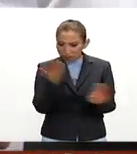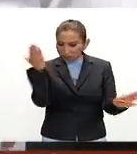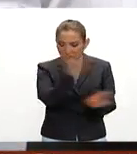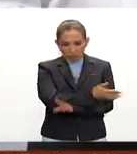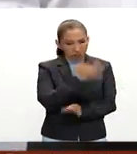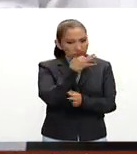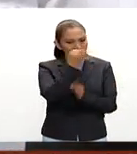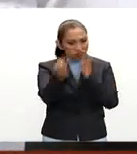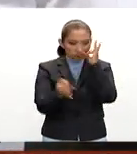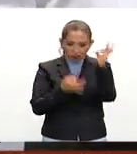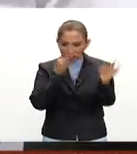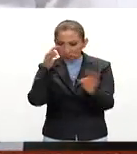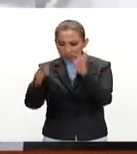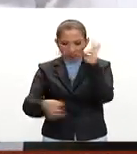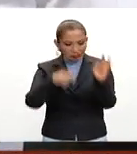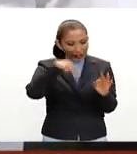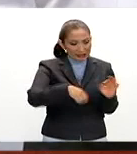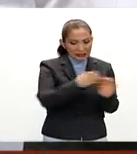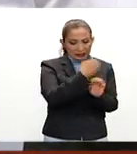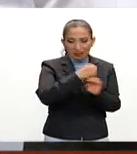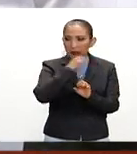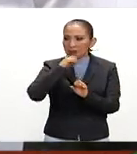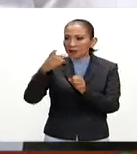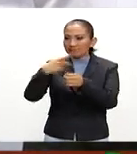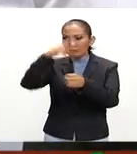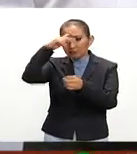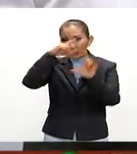públicamente, no solamente en lo local, sino en nacional,